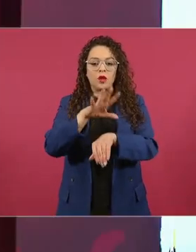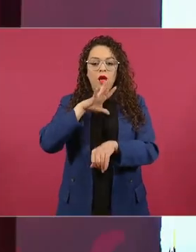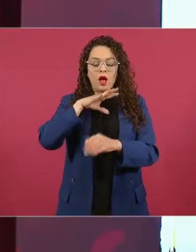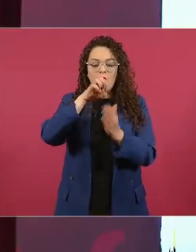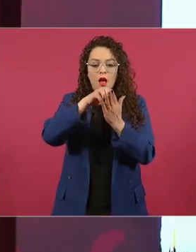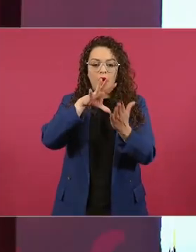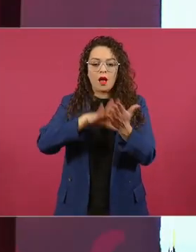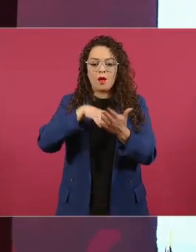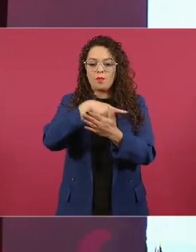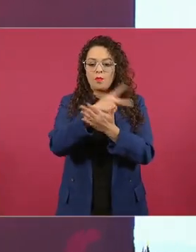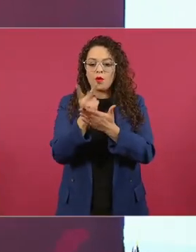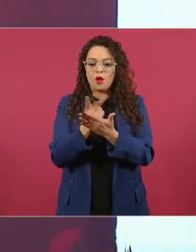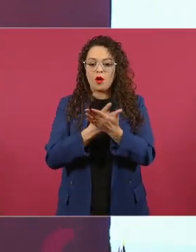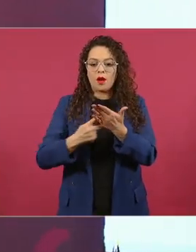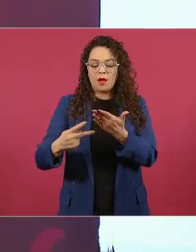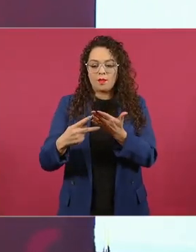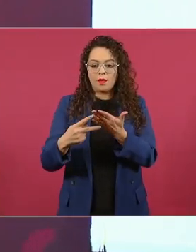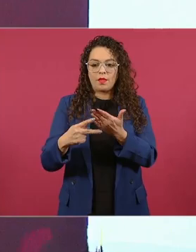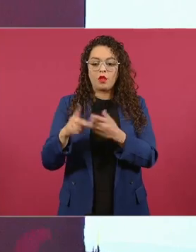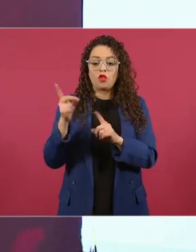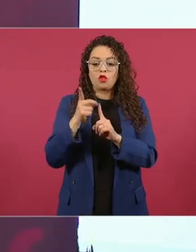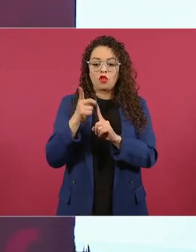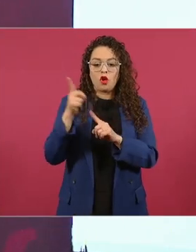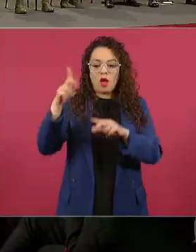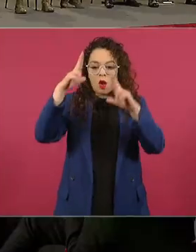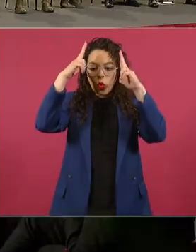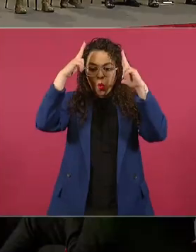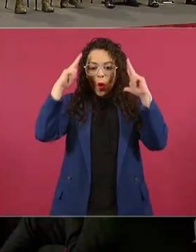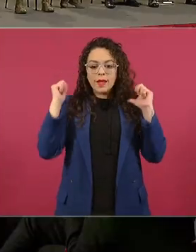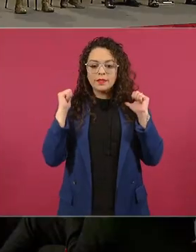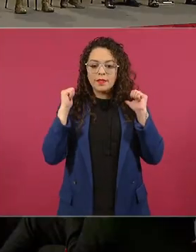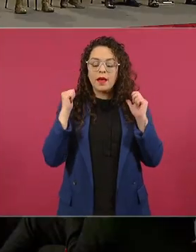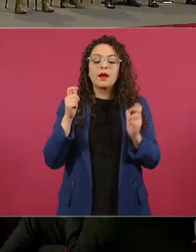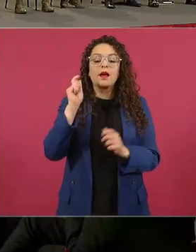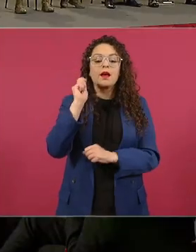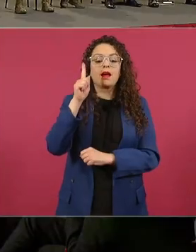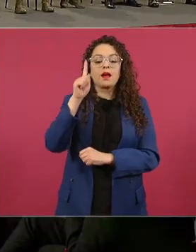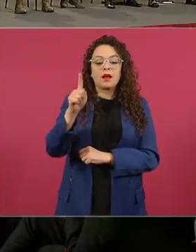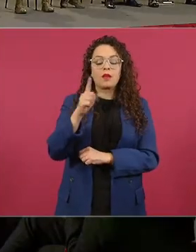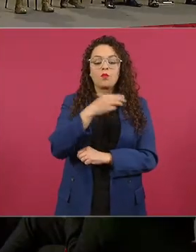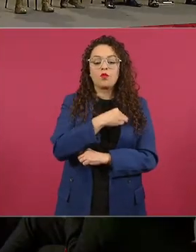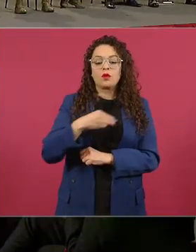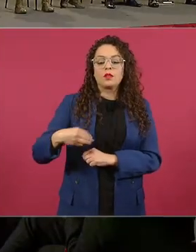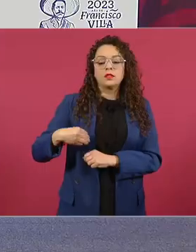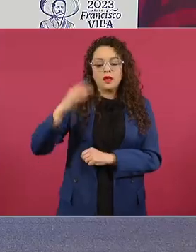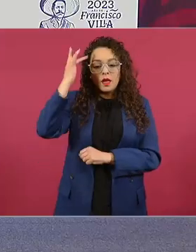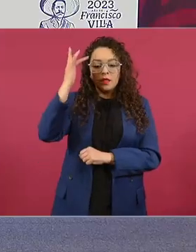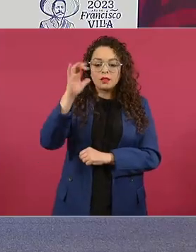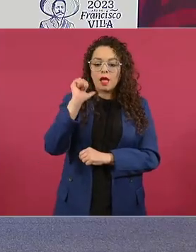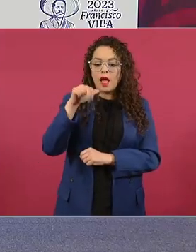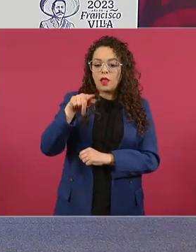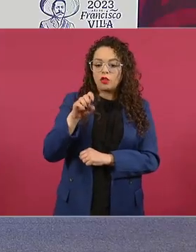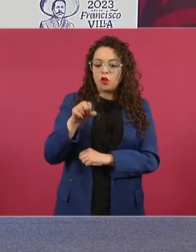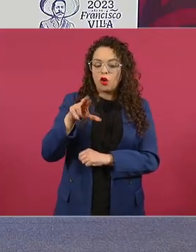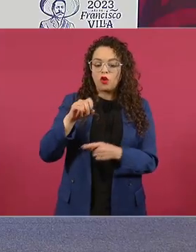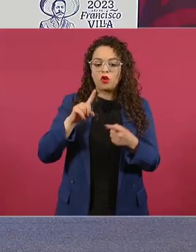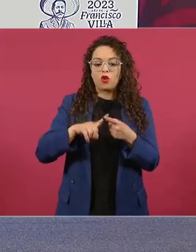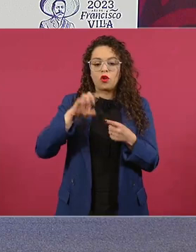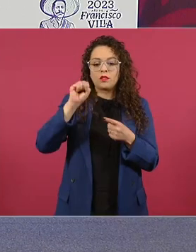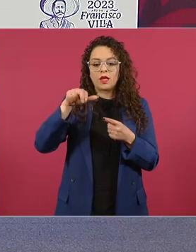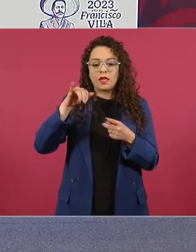Huasteca. Nos falta en San Luis Potosí, el municipio de San Antonio, de Aquismón, de Ébano,